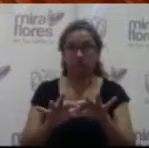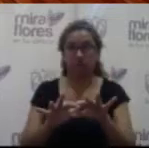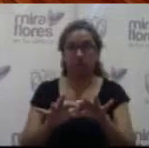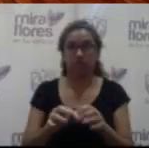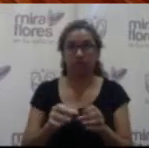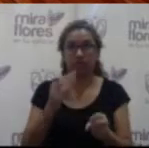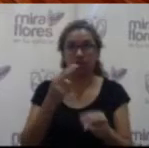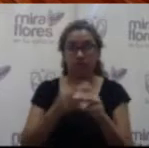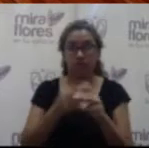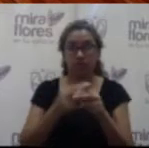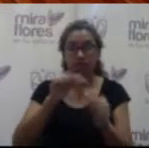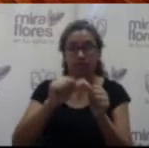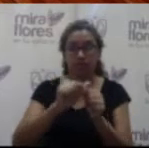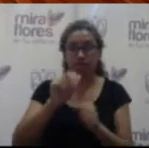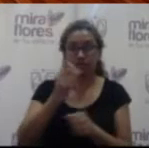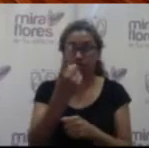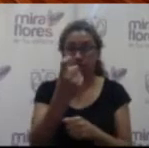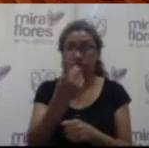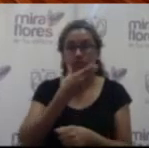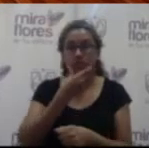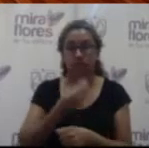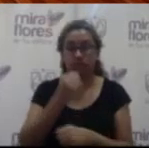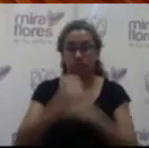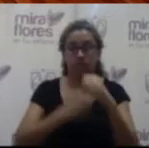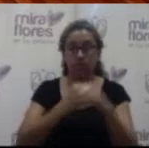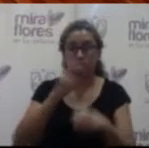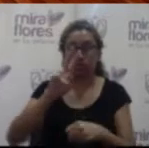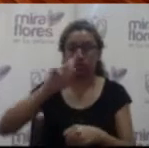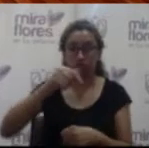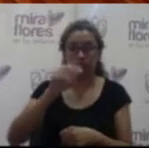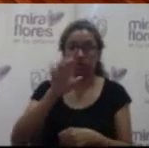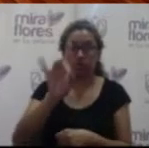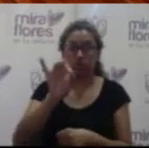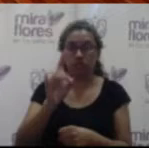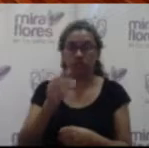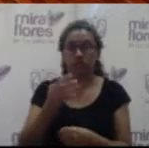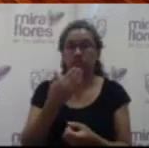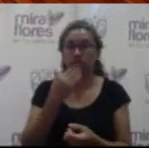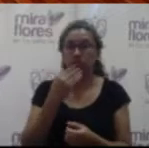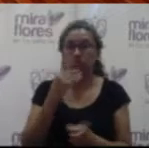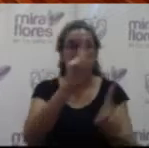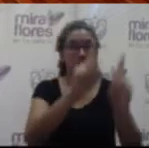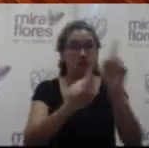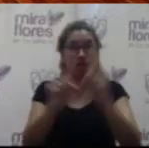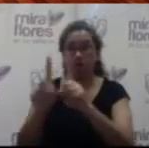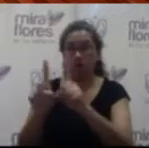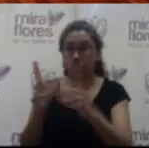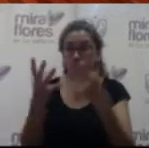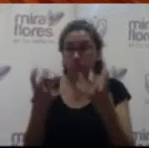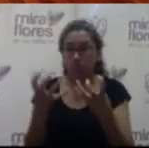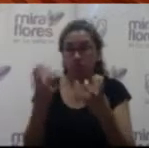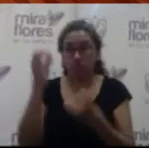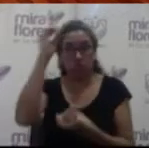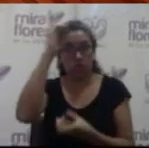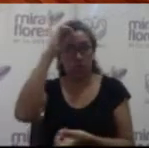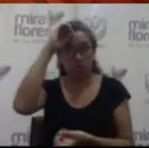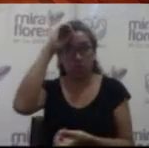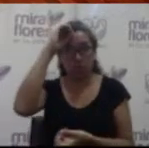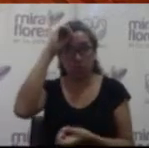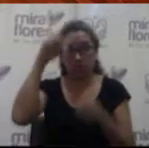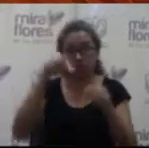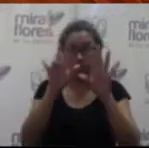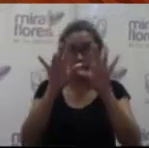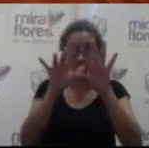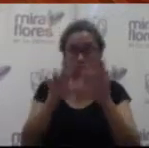de fecha 11 de diciembre del año 2018. Ofrezco el uso de la palabra si hubiese alguna intervención con relación